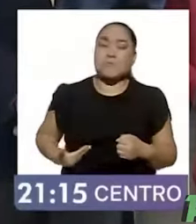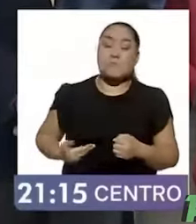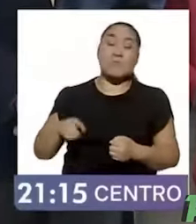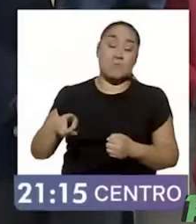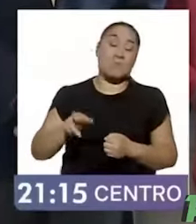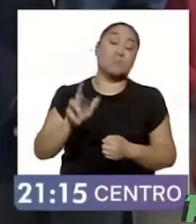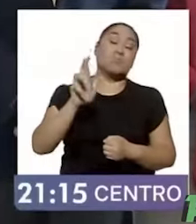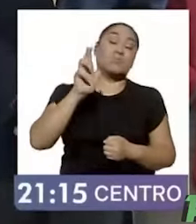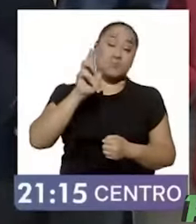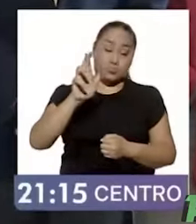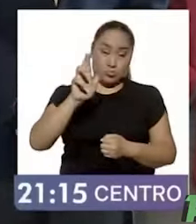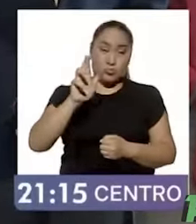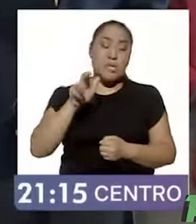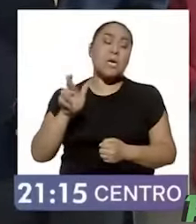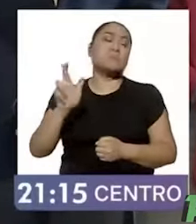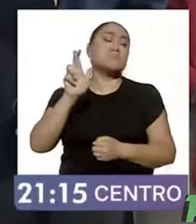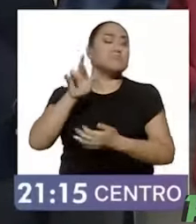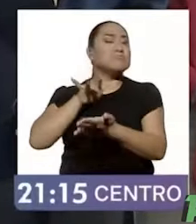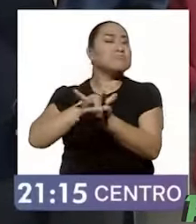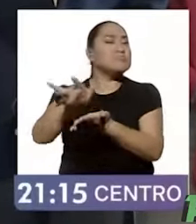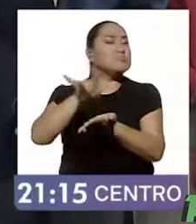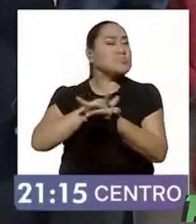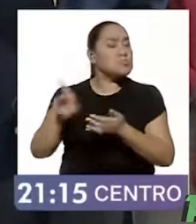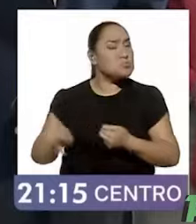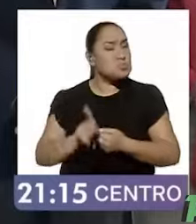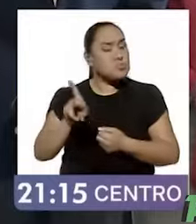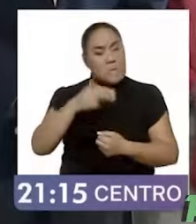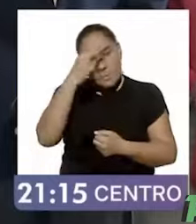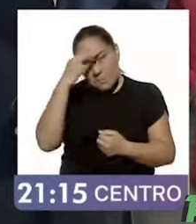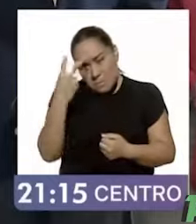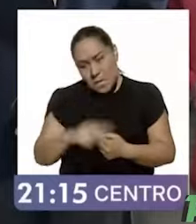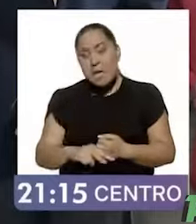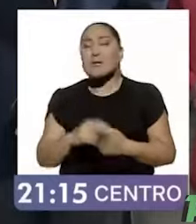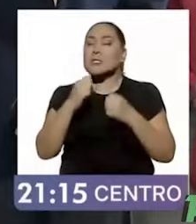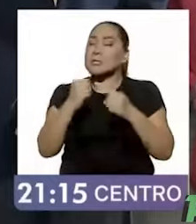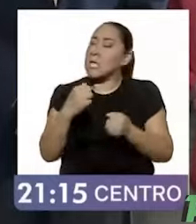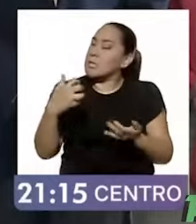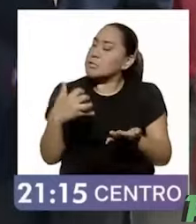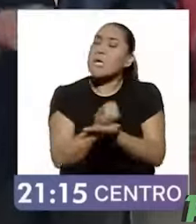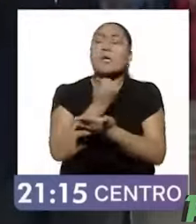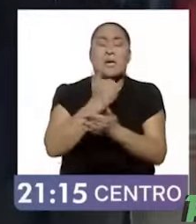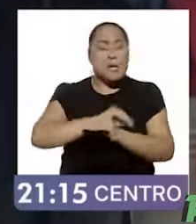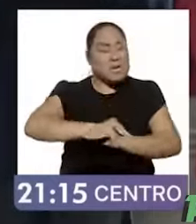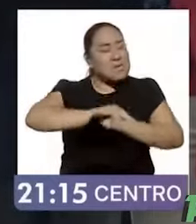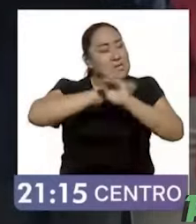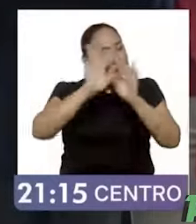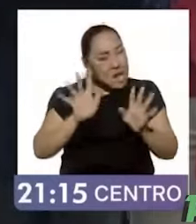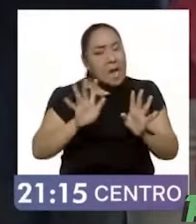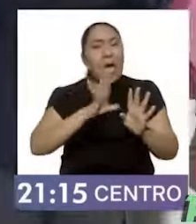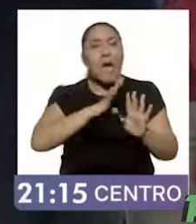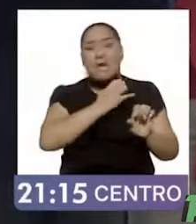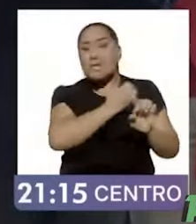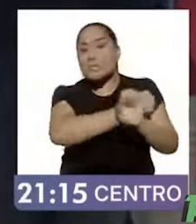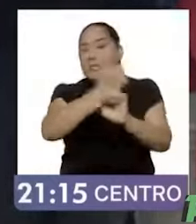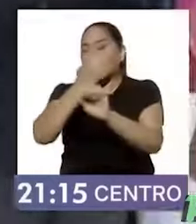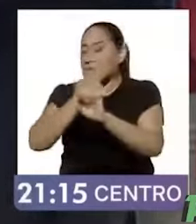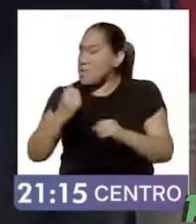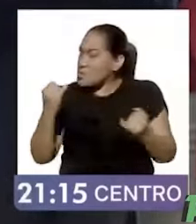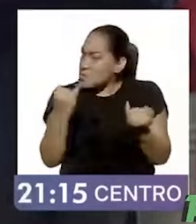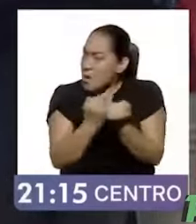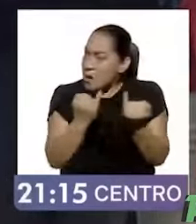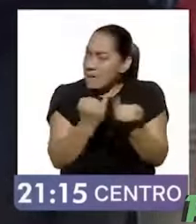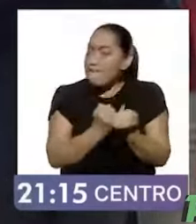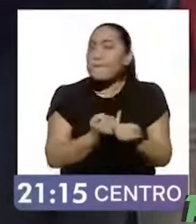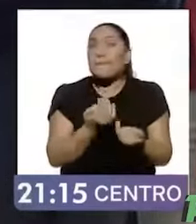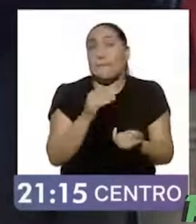Xochitl Galvez no sólo tiene el respaldo del pueblo de México, sino que ganamos de manera clara en esas entidades federativas. Así que es